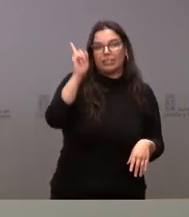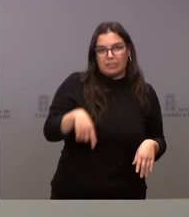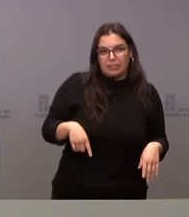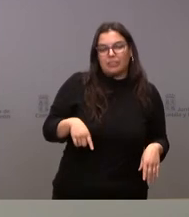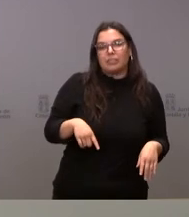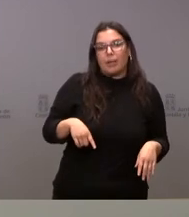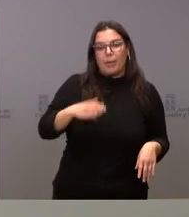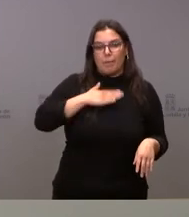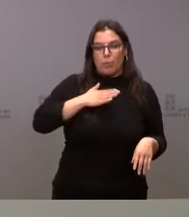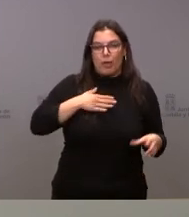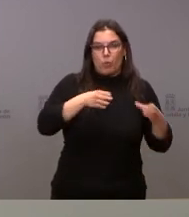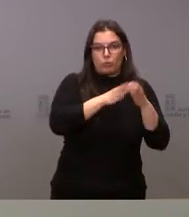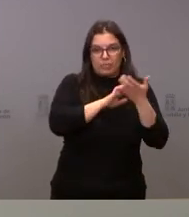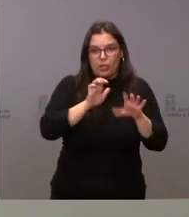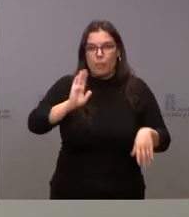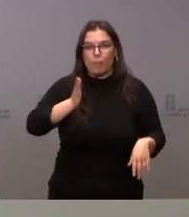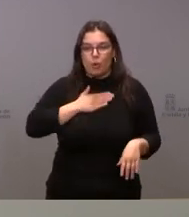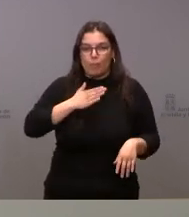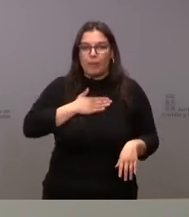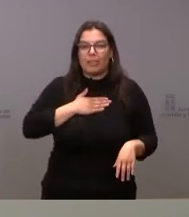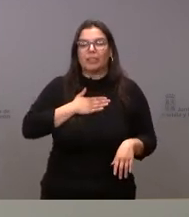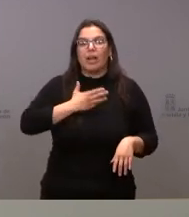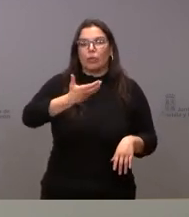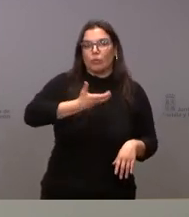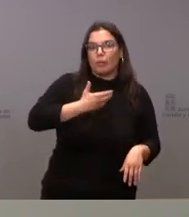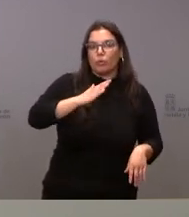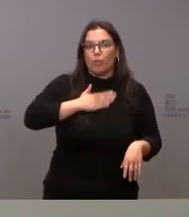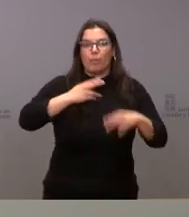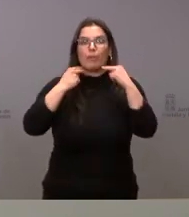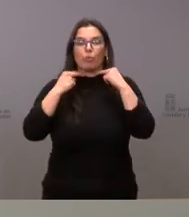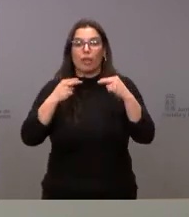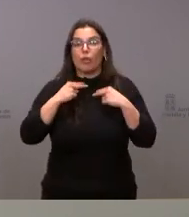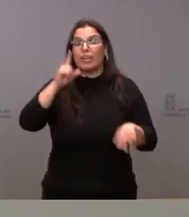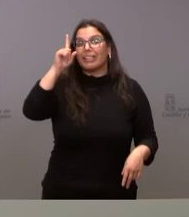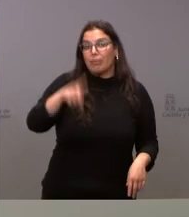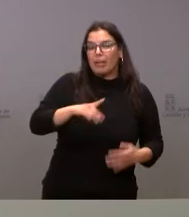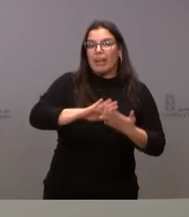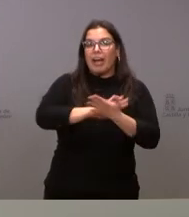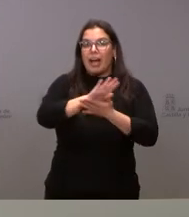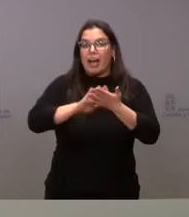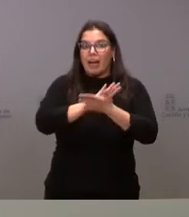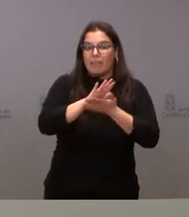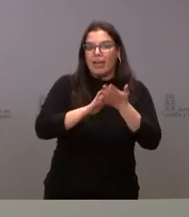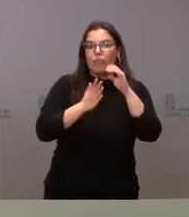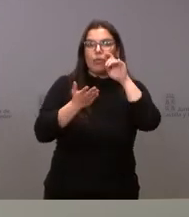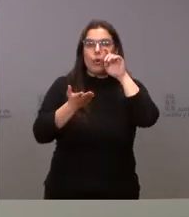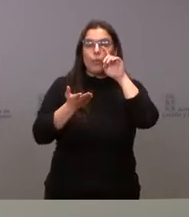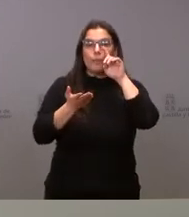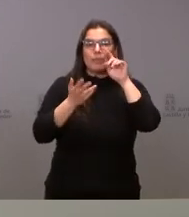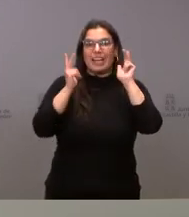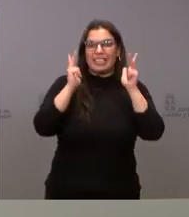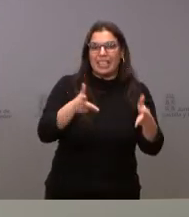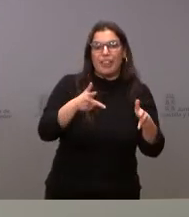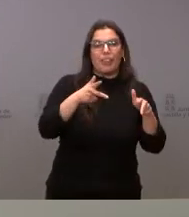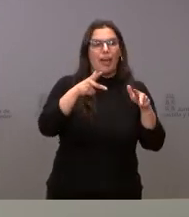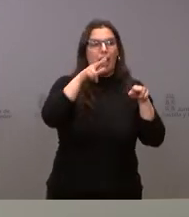que tiene la Junta de Castile y León de las que pueden disponer las corporaciones locales pero también estamos hablando de los alojamientos en residencias